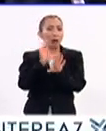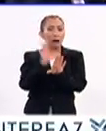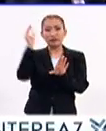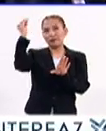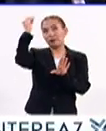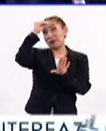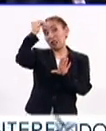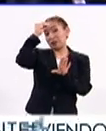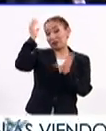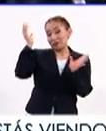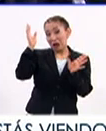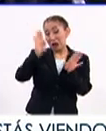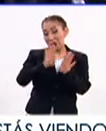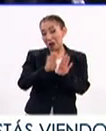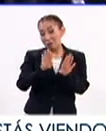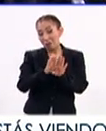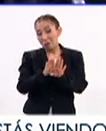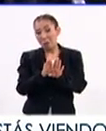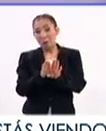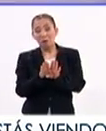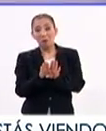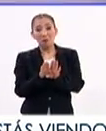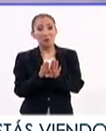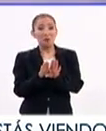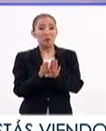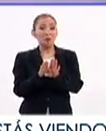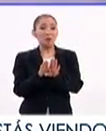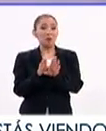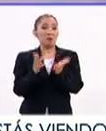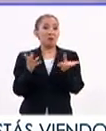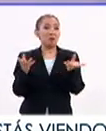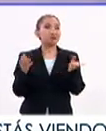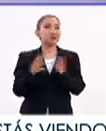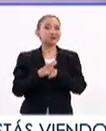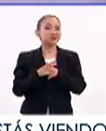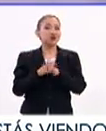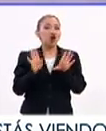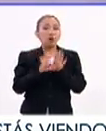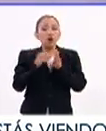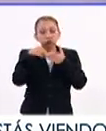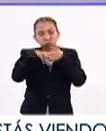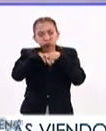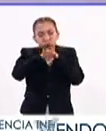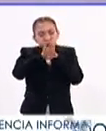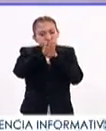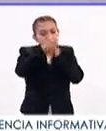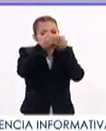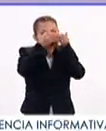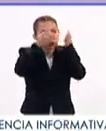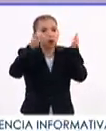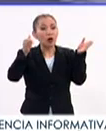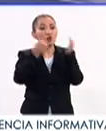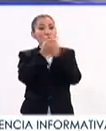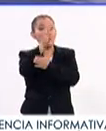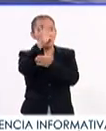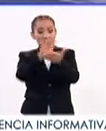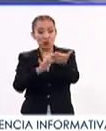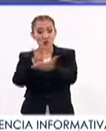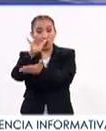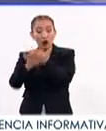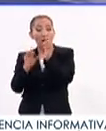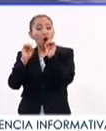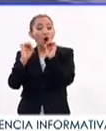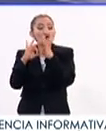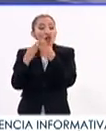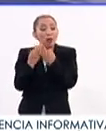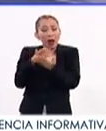filosóficos, de cómo incluso adentrarnos a la nueva literatura o a